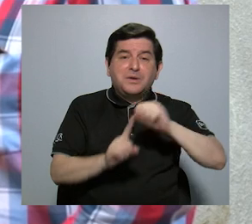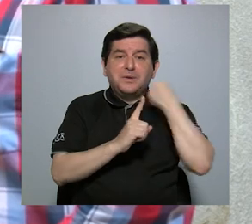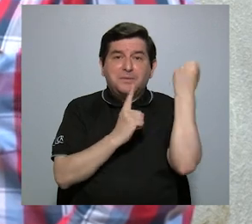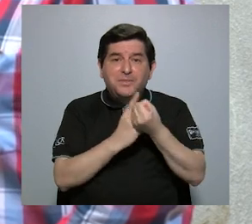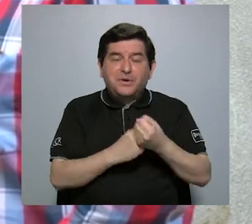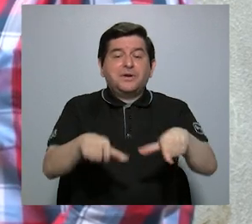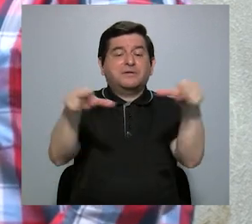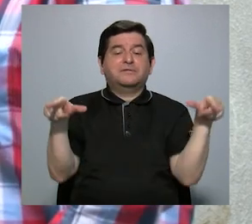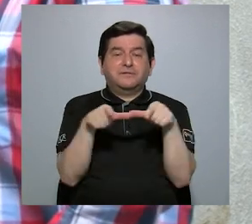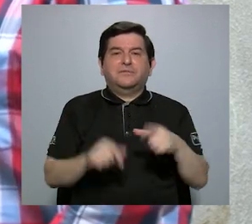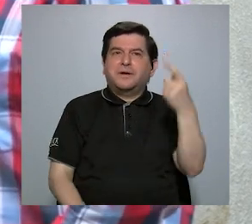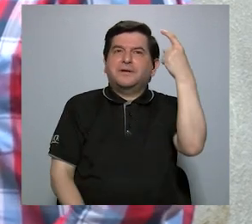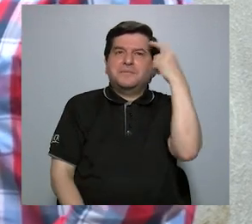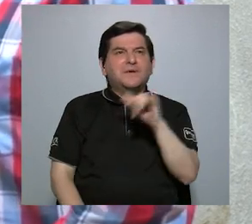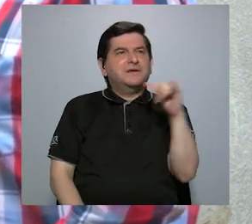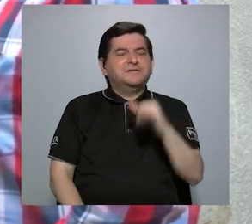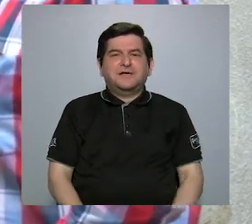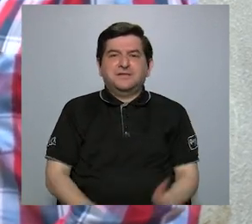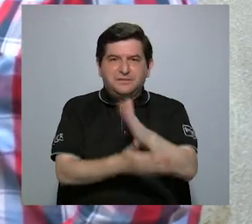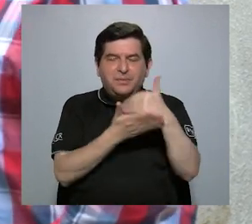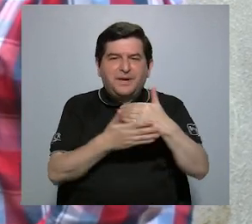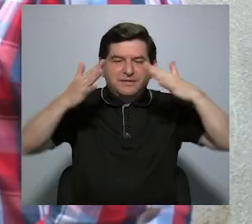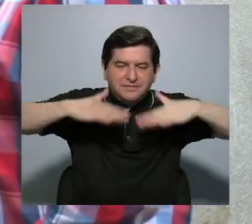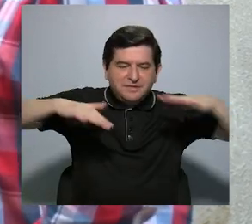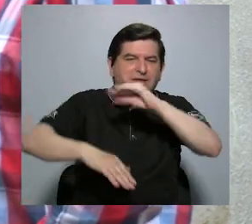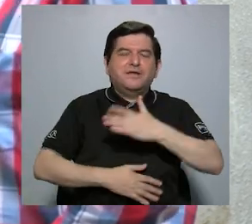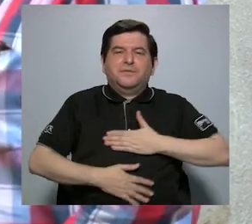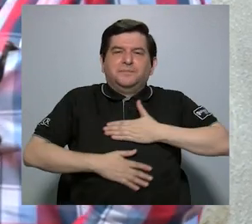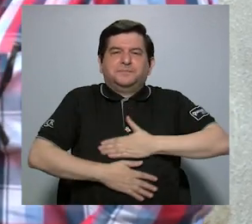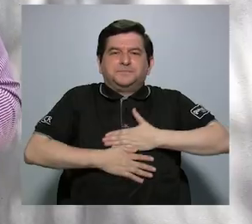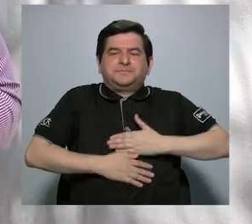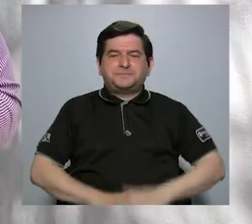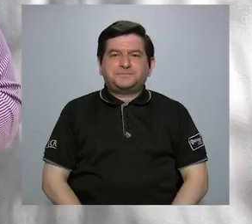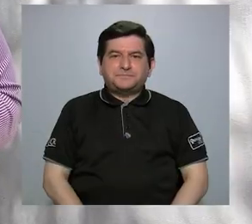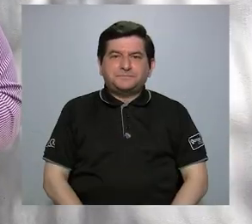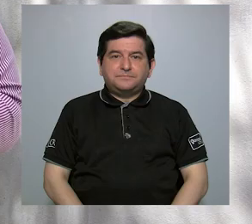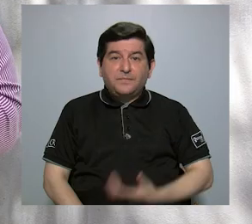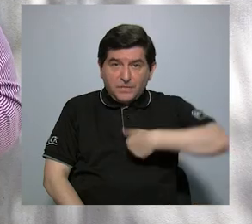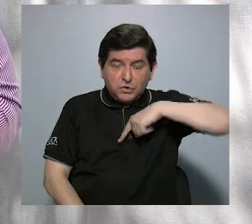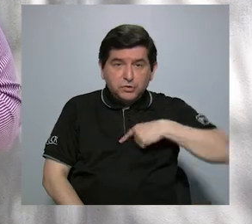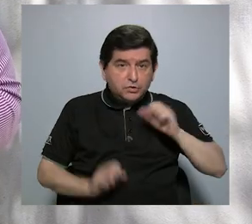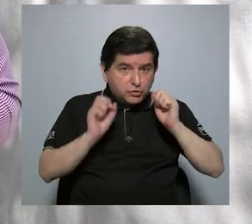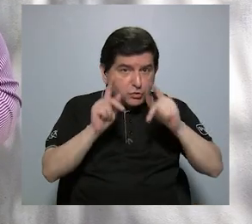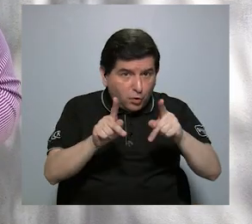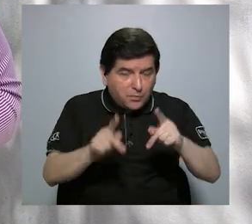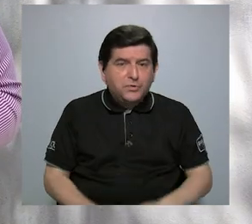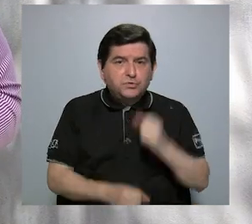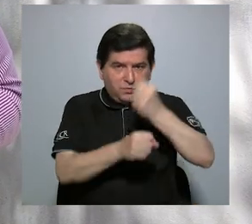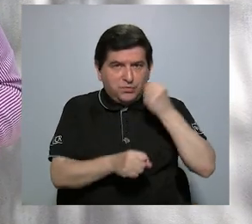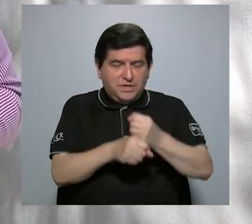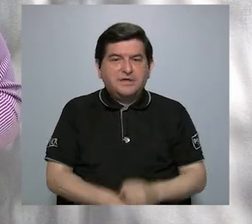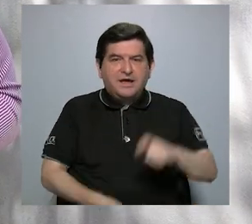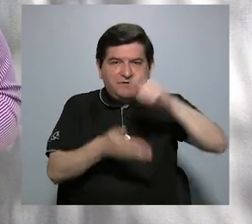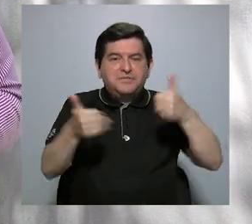condiciones del lugar, pensando también en la parte ambiental y recreativa. La vía que estamos promoviendo y que estamos trabajando